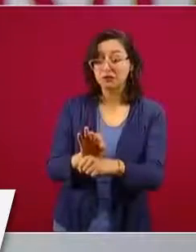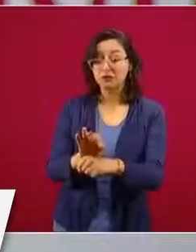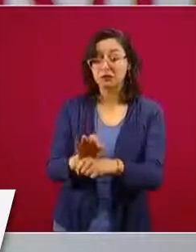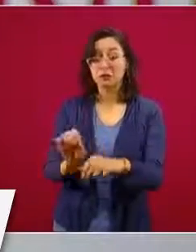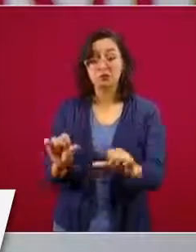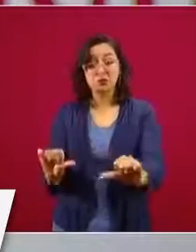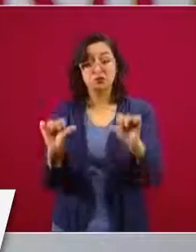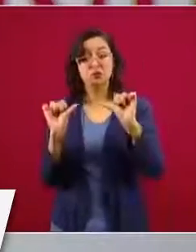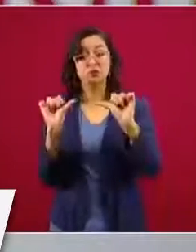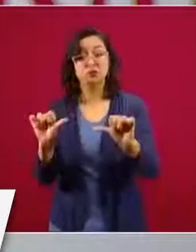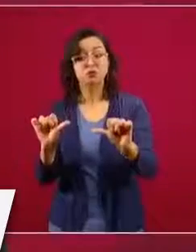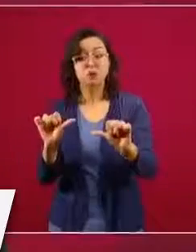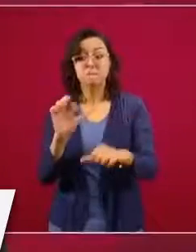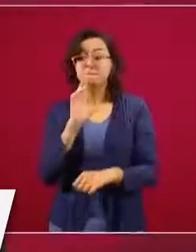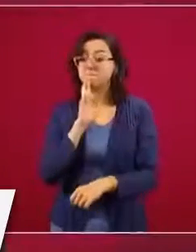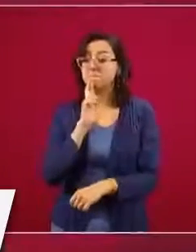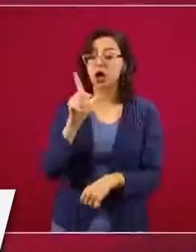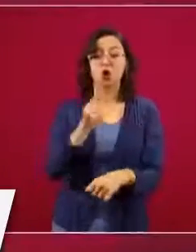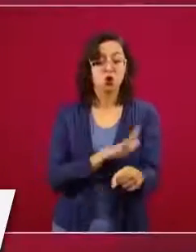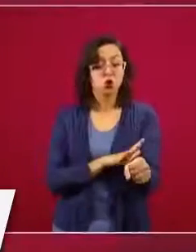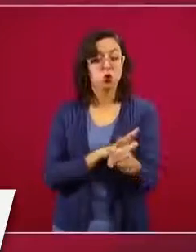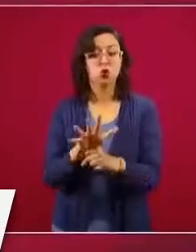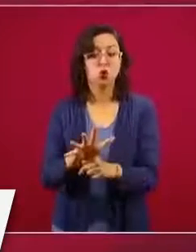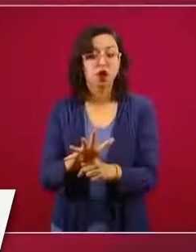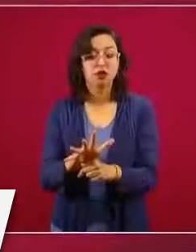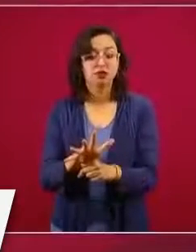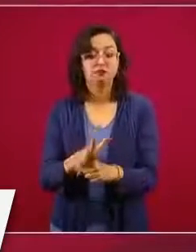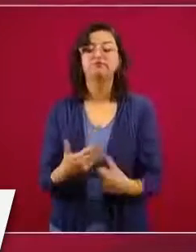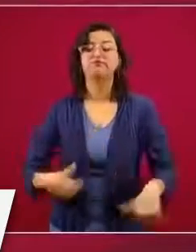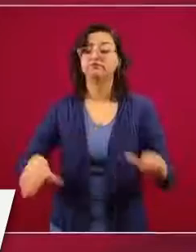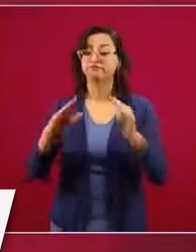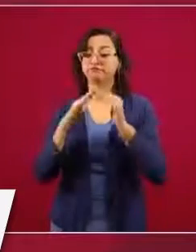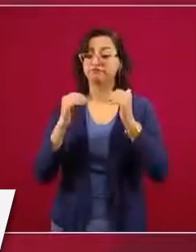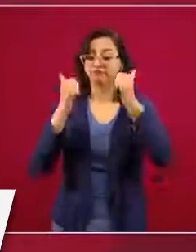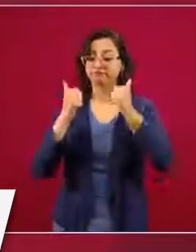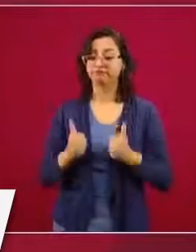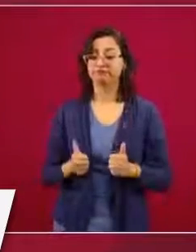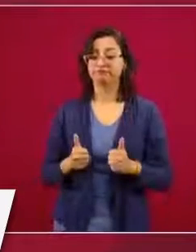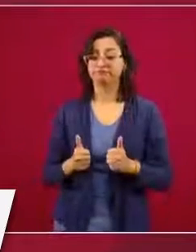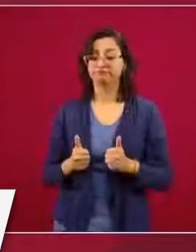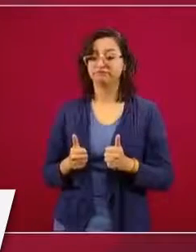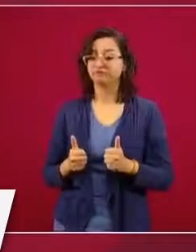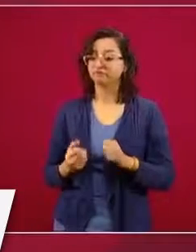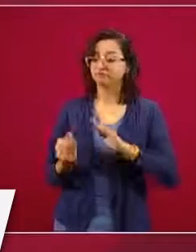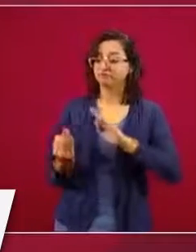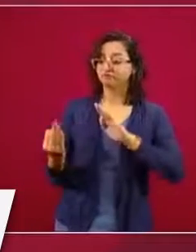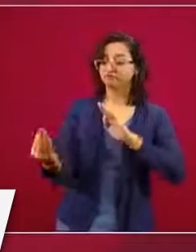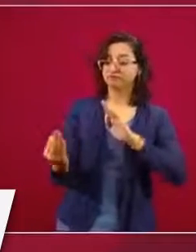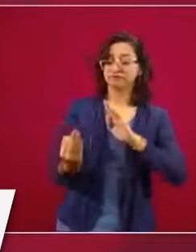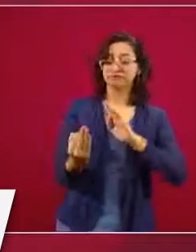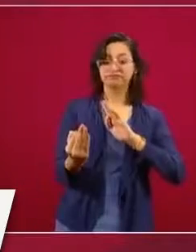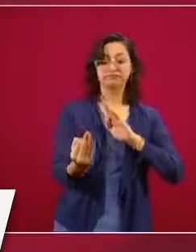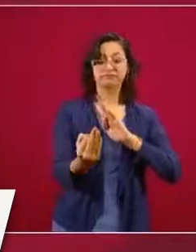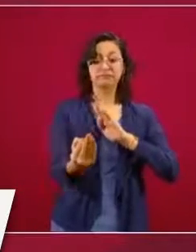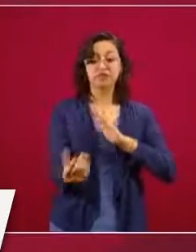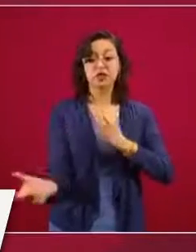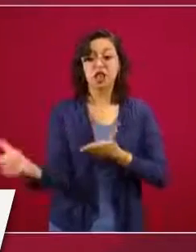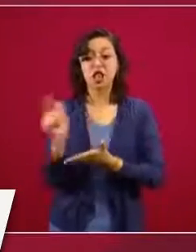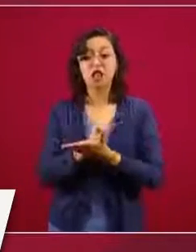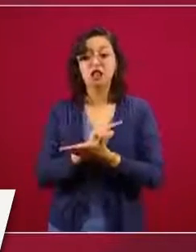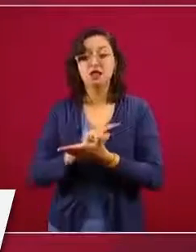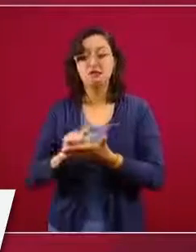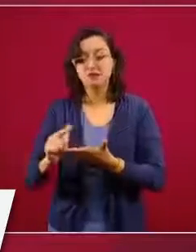distanciamiento físico y las medidas de higiene, como lavarse las manos, como se ha insistido tanto